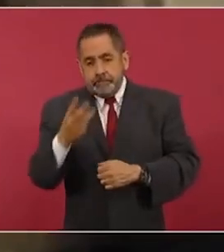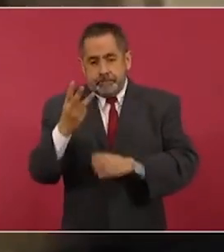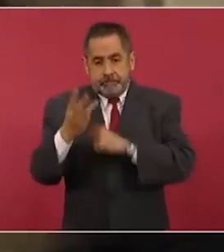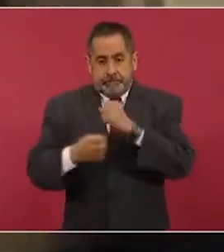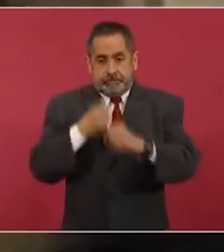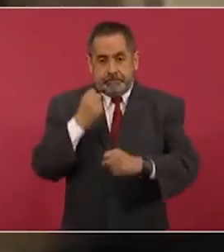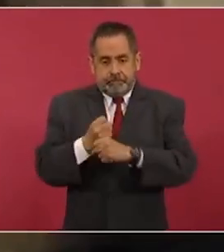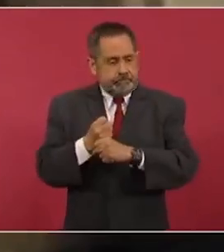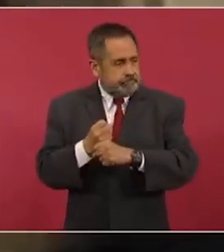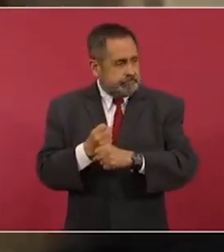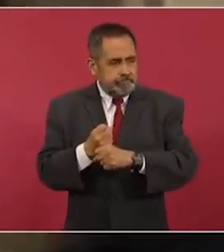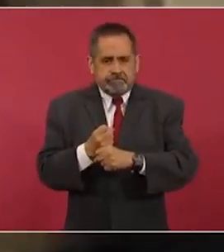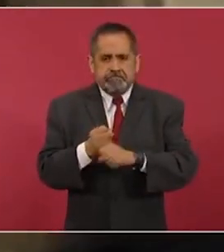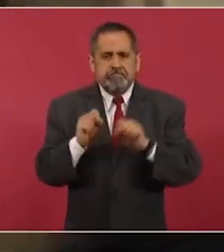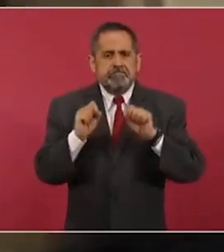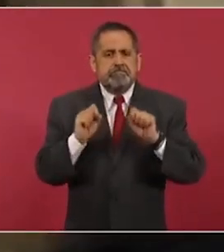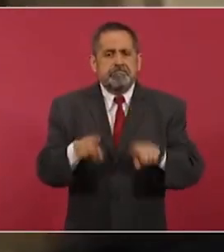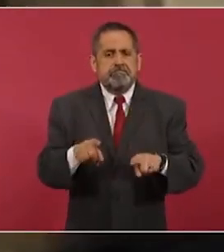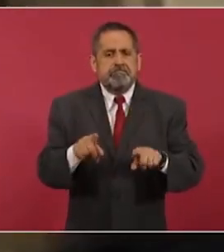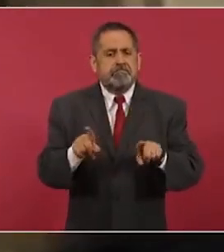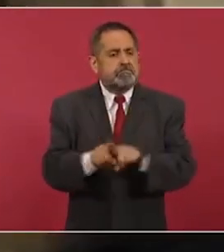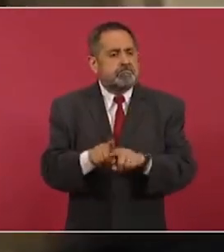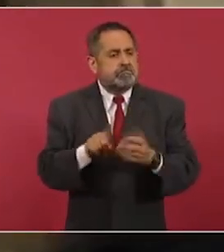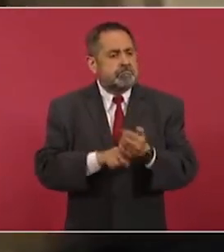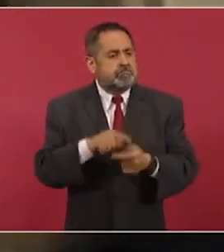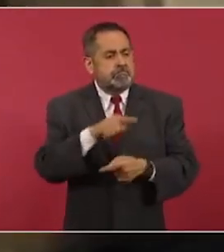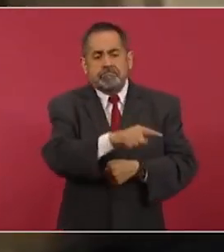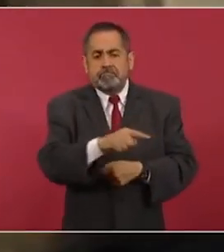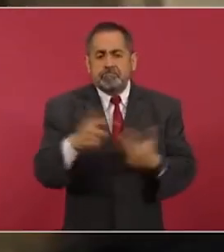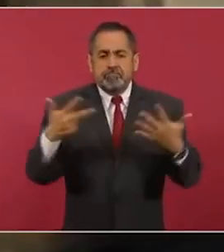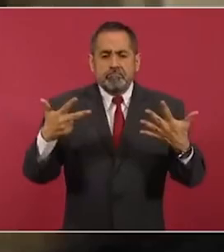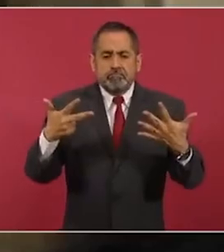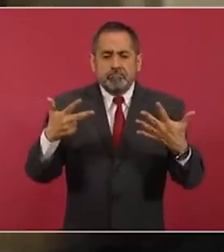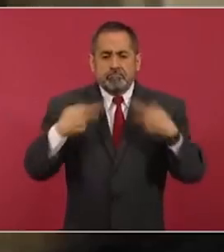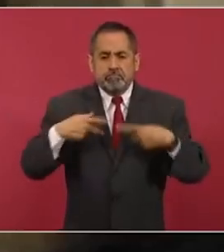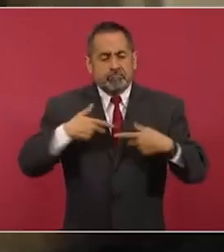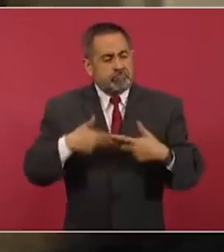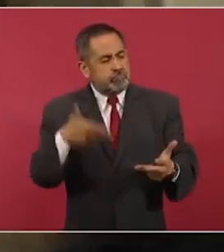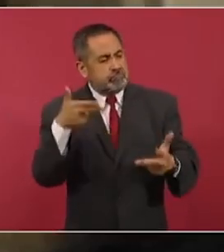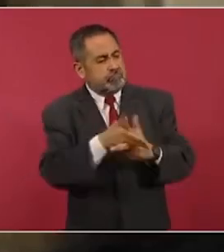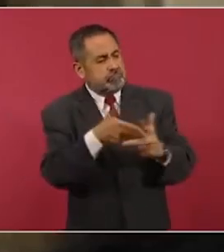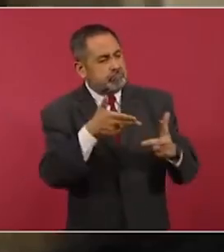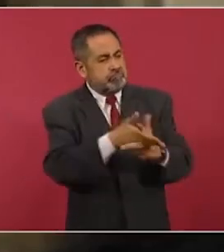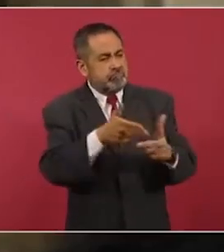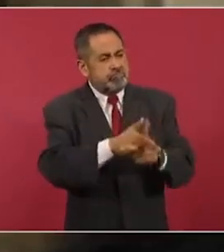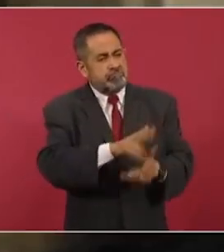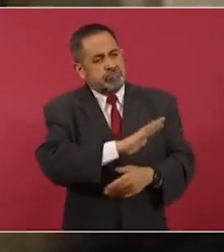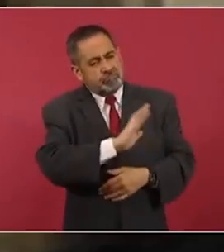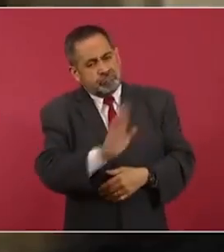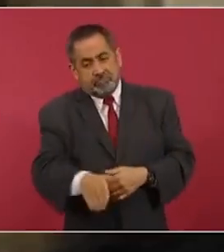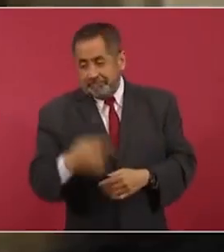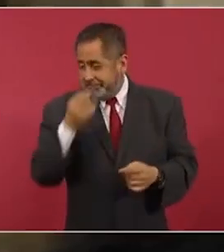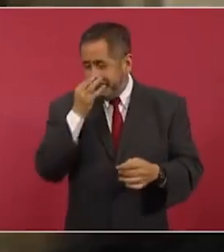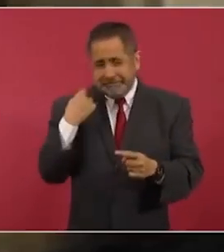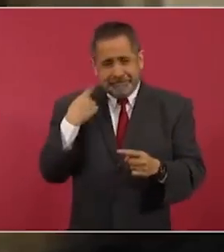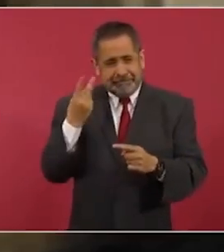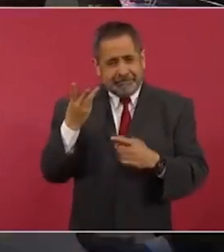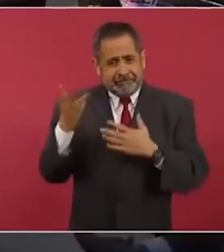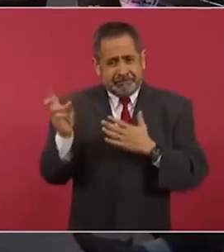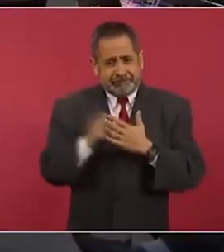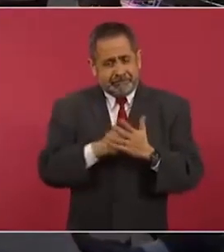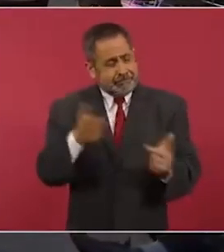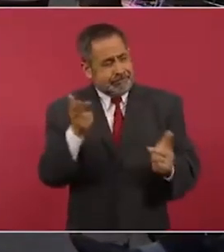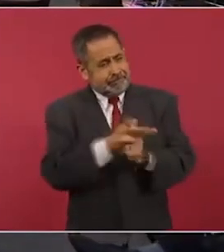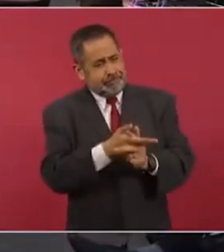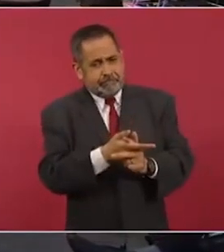parecen no haber cambiado mucho con ocho periodistas asesinados en los tres primeros meses de este año. ¿Qué ha